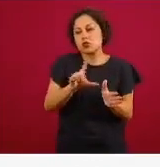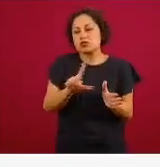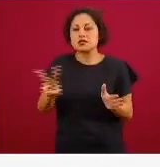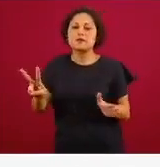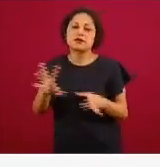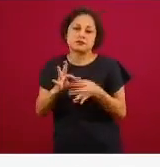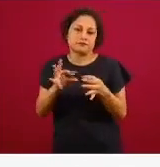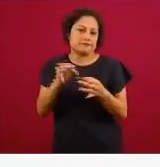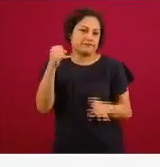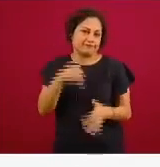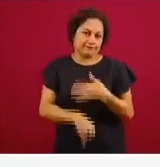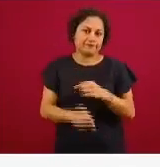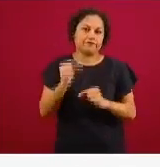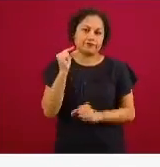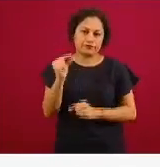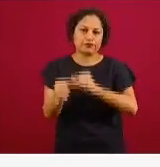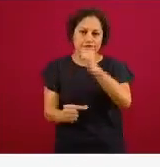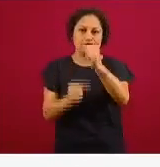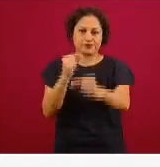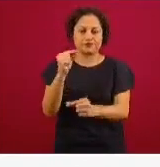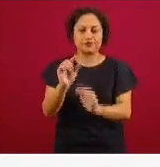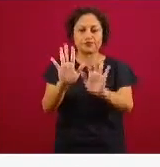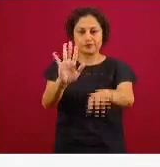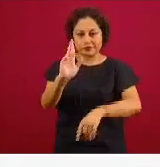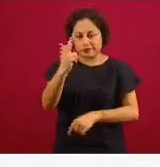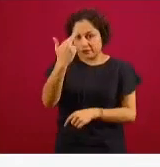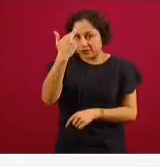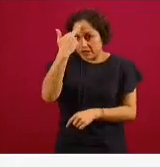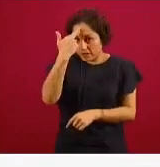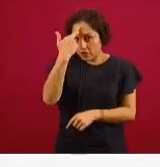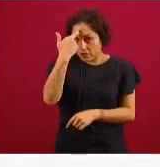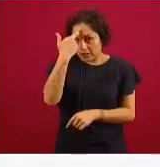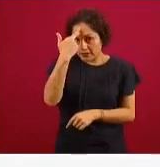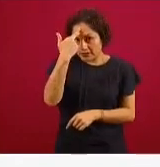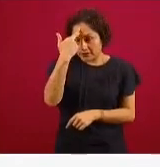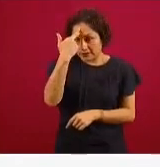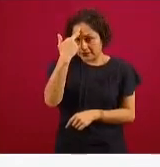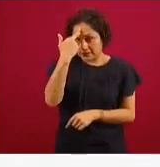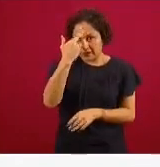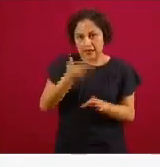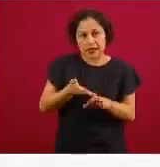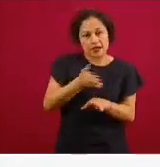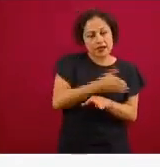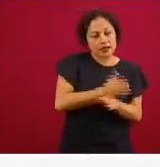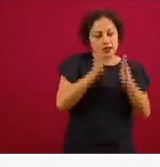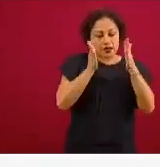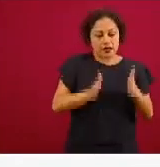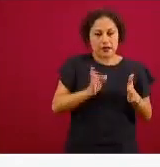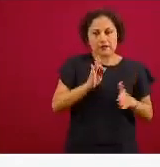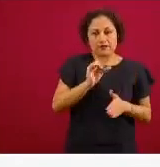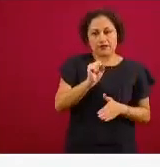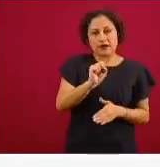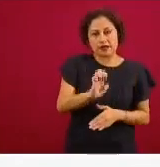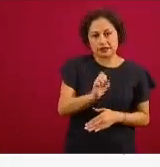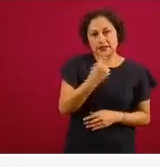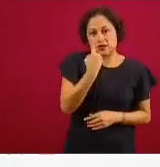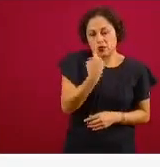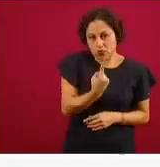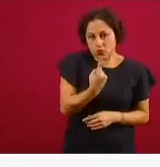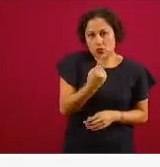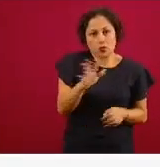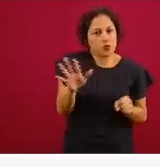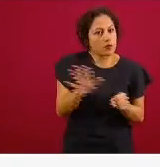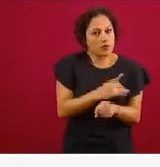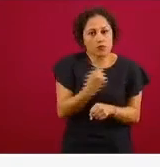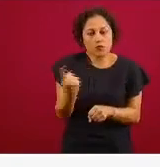vigilancia en cada fase recordarán que iniciamos la vigilancia en la fase 1 con la vigilancia centrada en casos